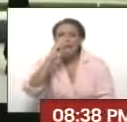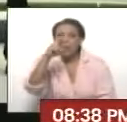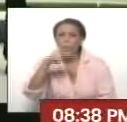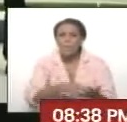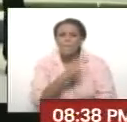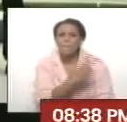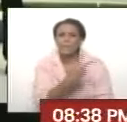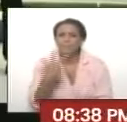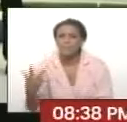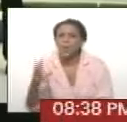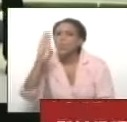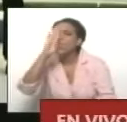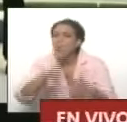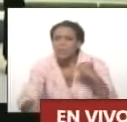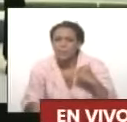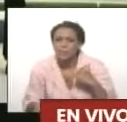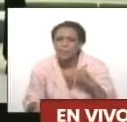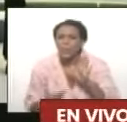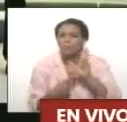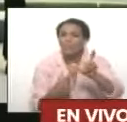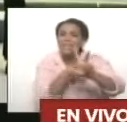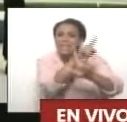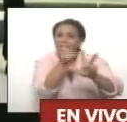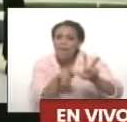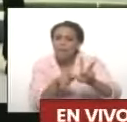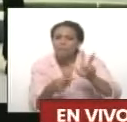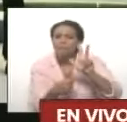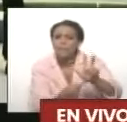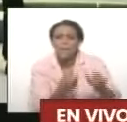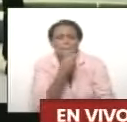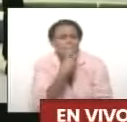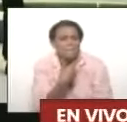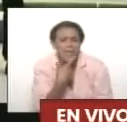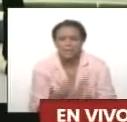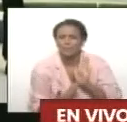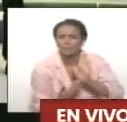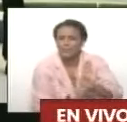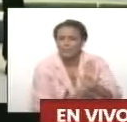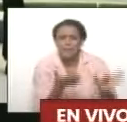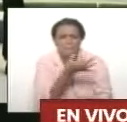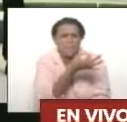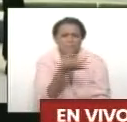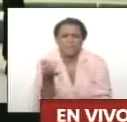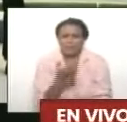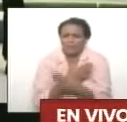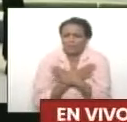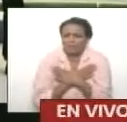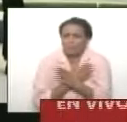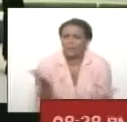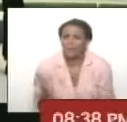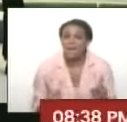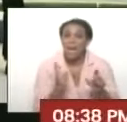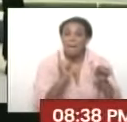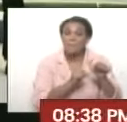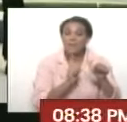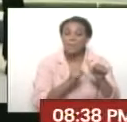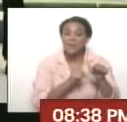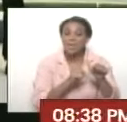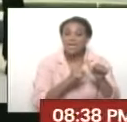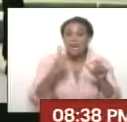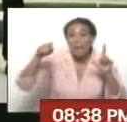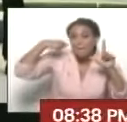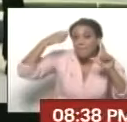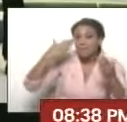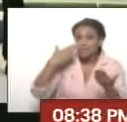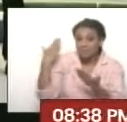2023. Les traje tres muestras hermosas, espectaculares. La primera se las muestro en video.